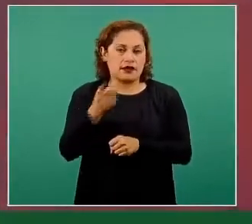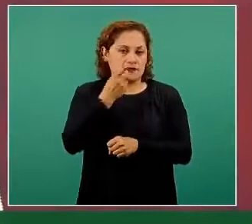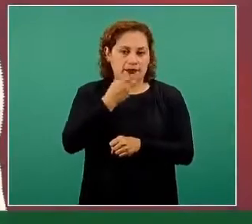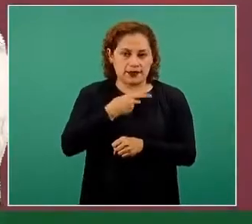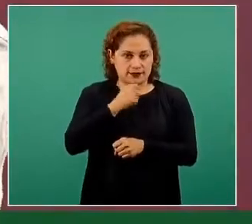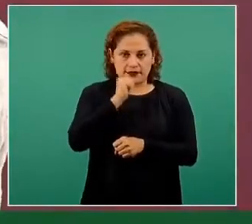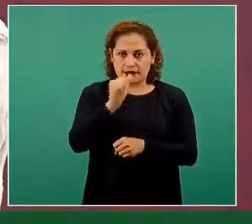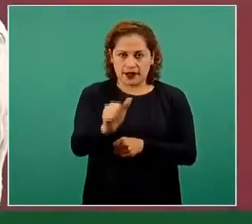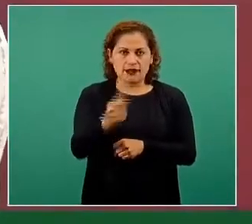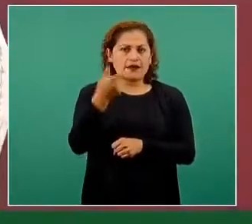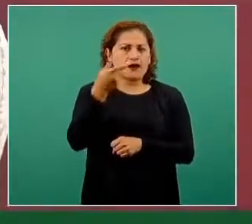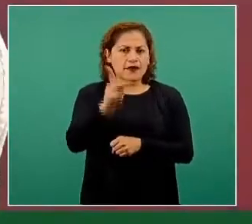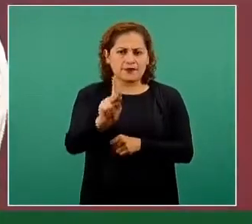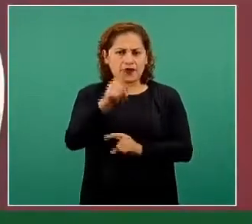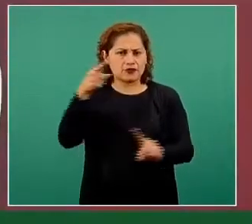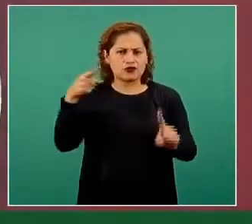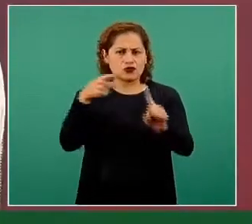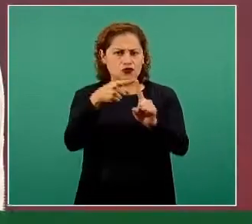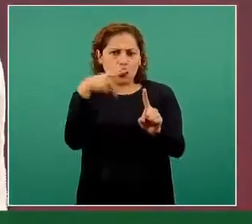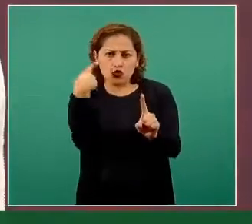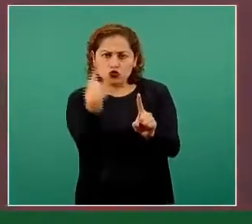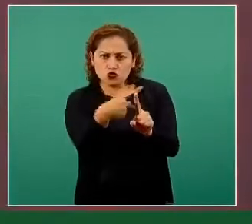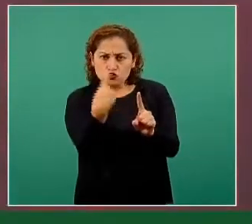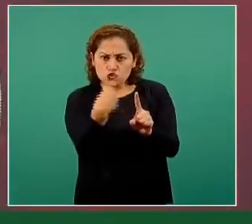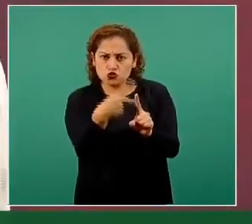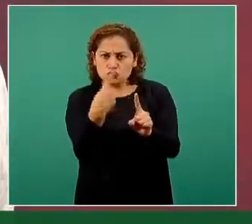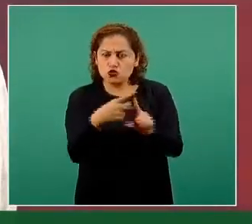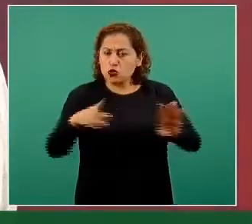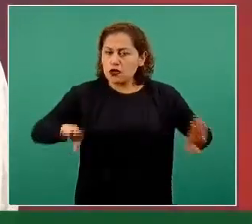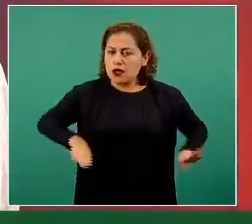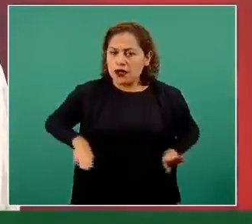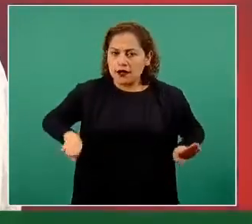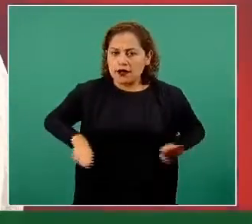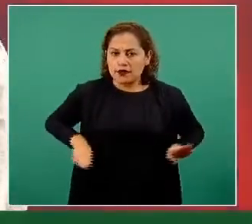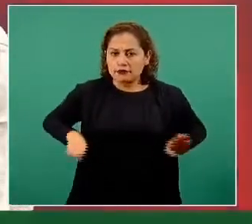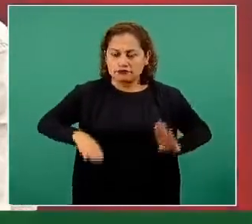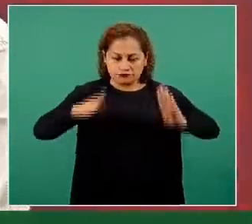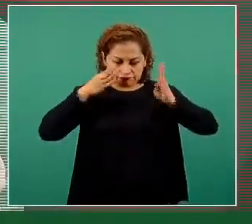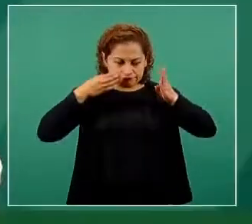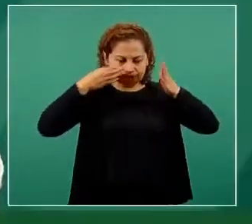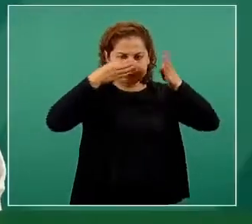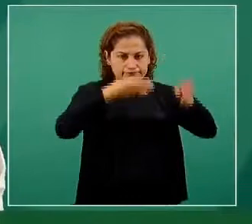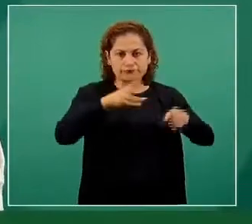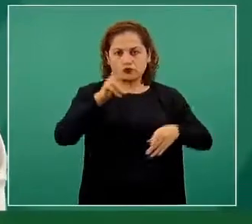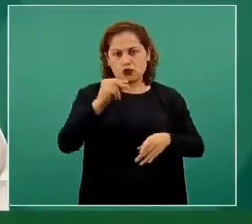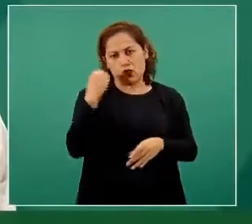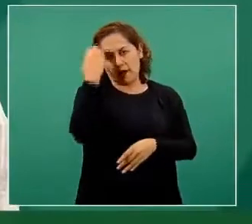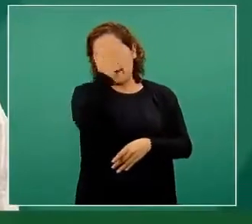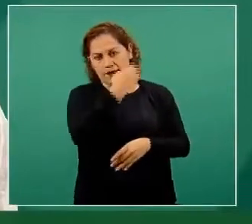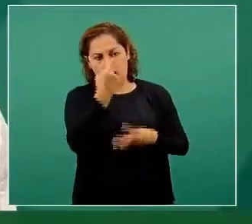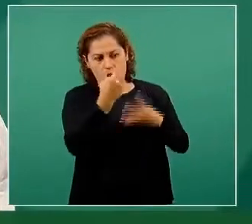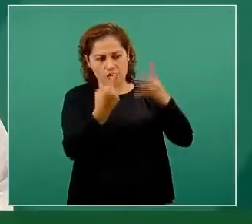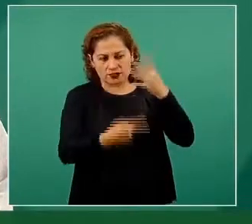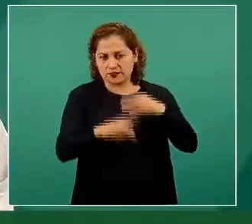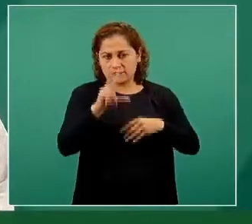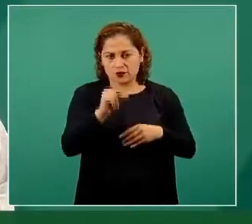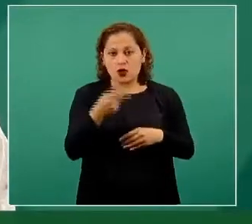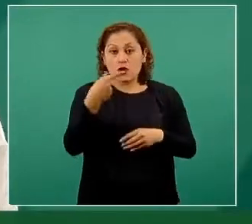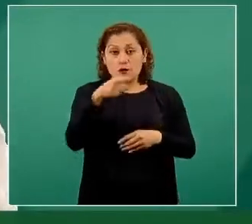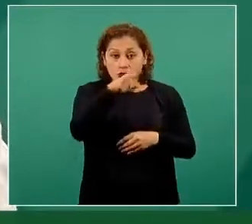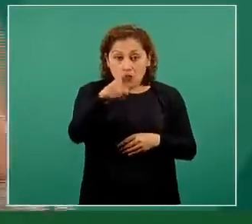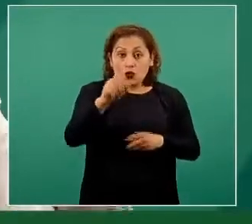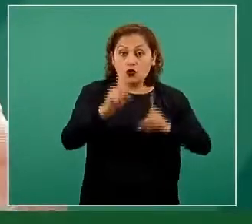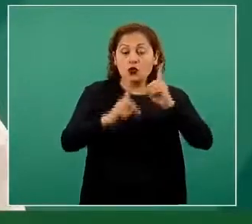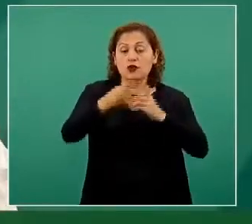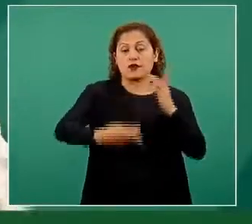sentido comentar sobre su caso en concreto, dado que no estamos haciendo una evaluación médica de usted. Pero apreciamos mucho su pregunta